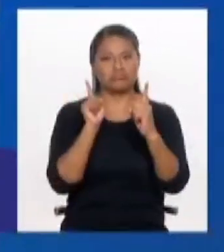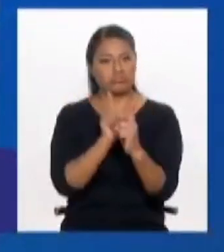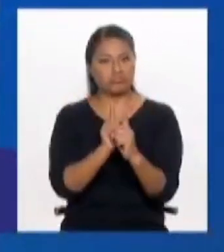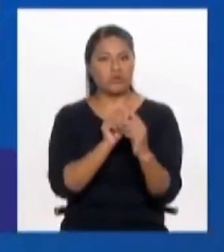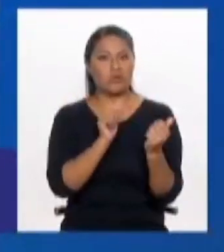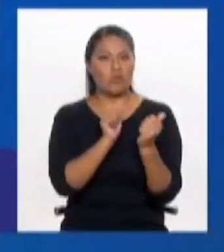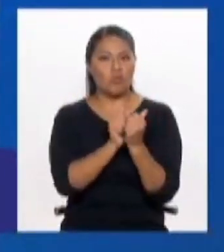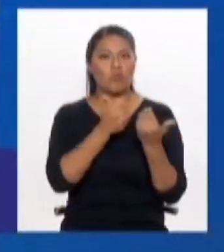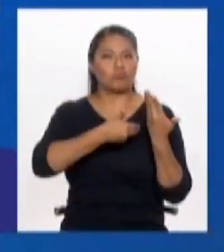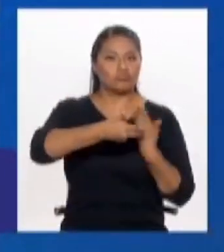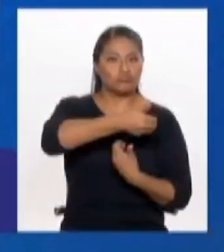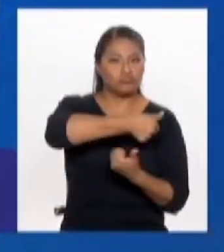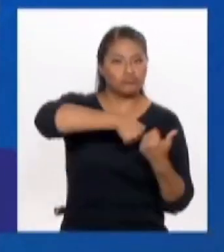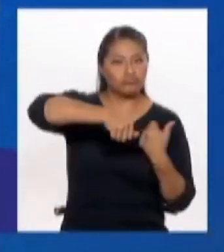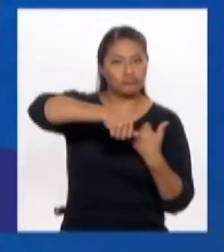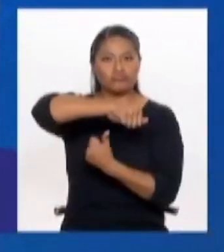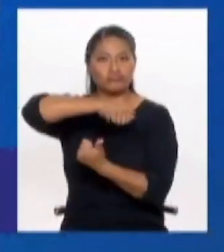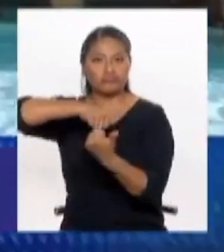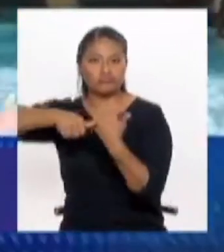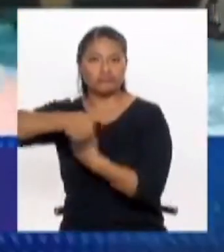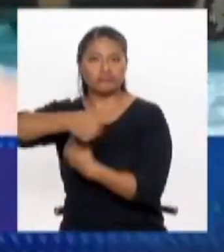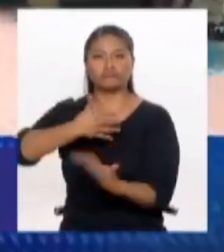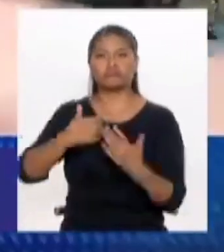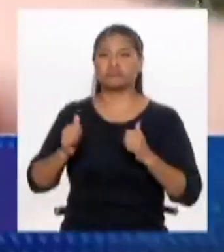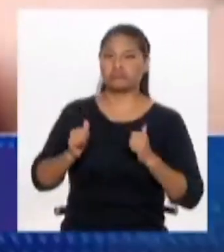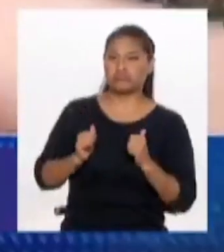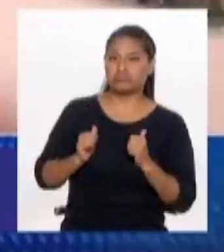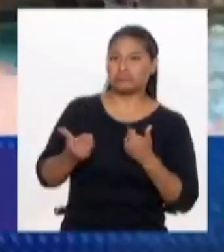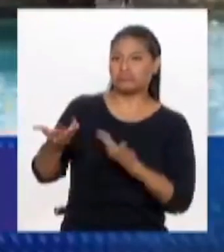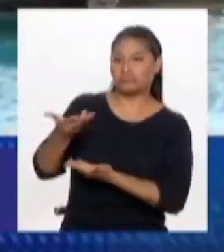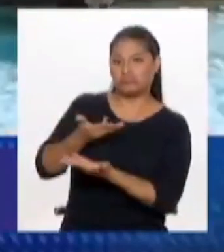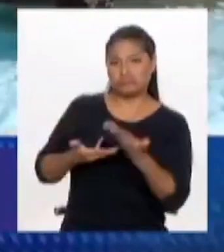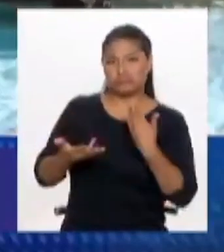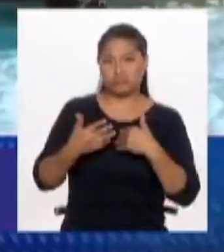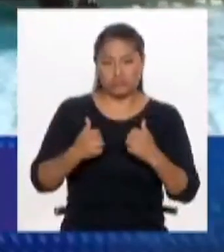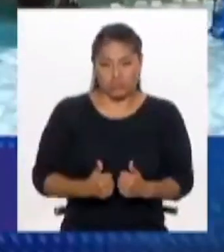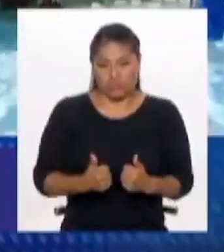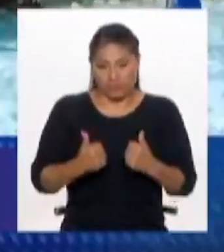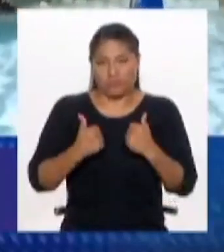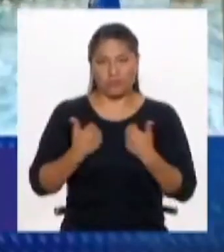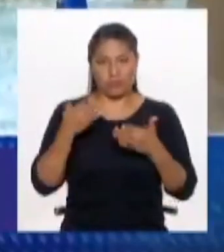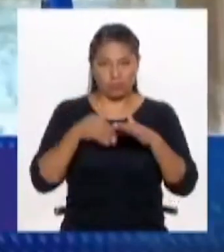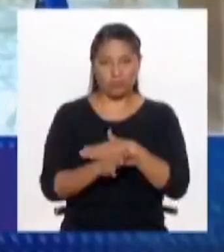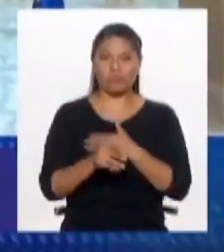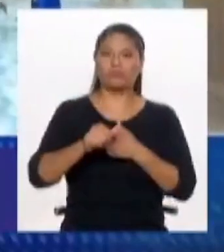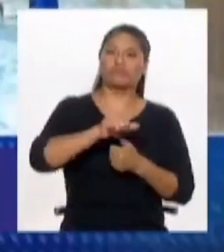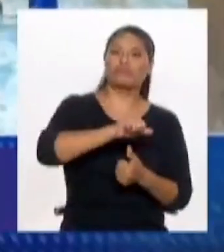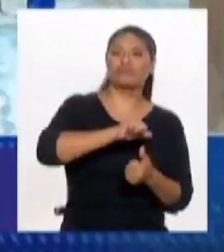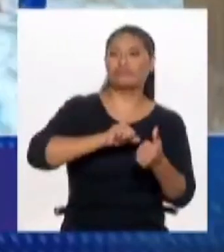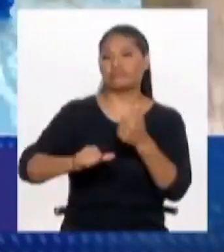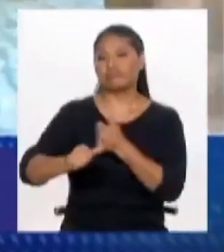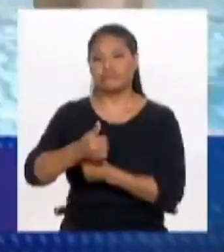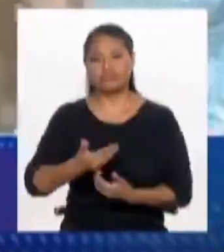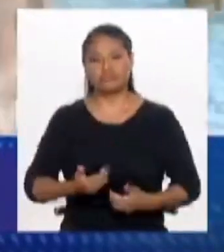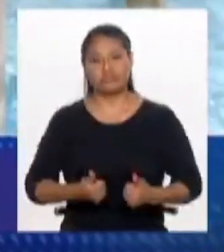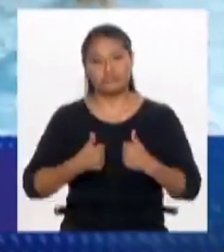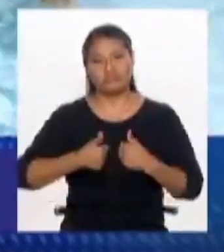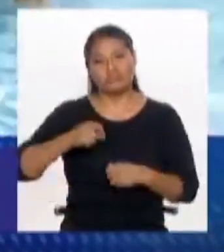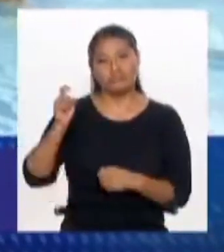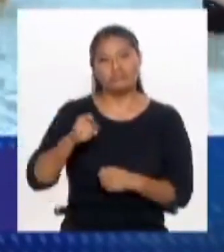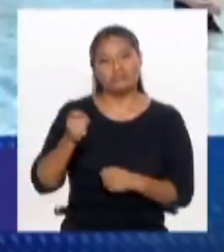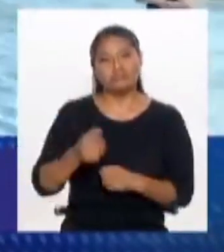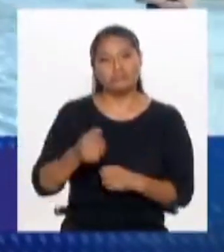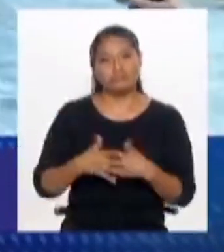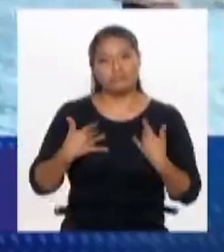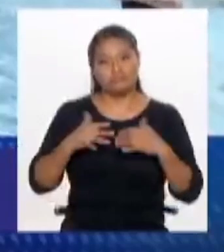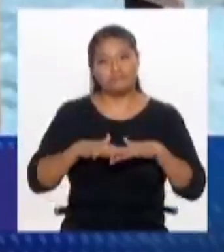espacio de interacción social, de ocio, y el ocio es parte también de la vida y de la interacción social necesaria, ¿no? Entonces, sí,